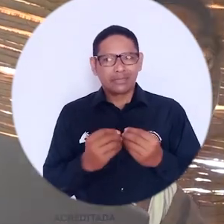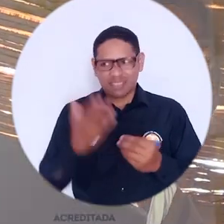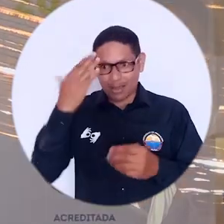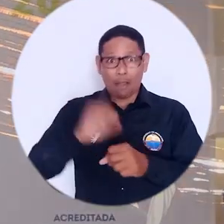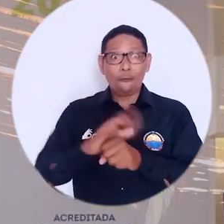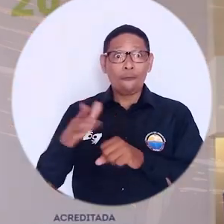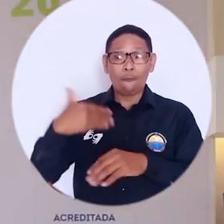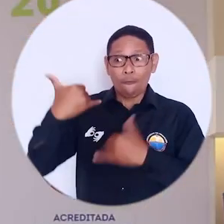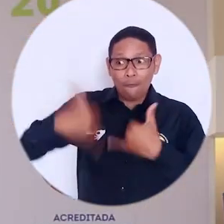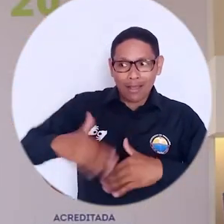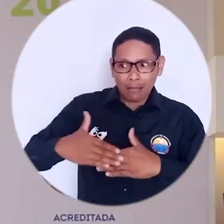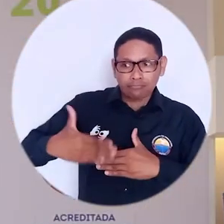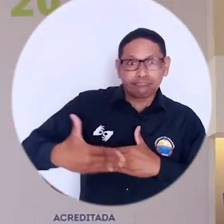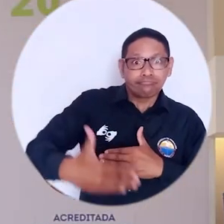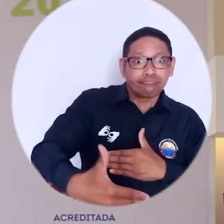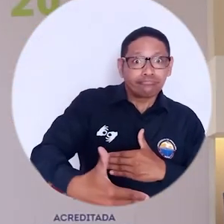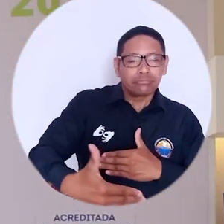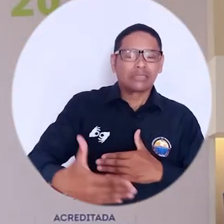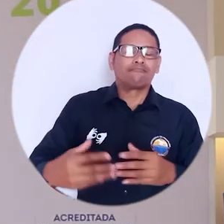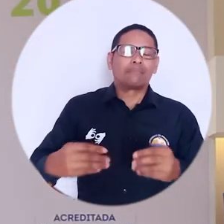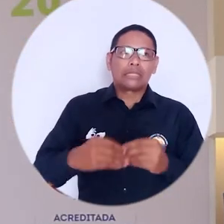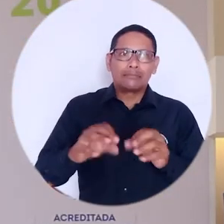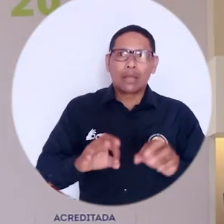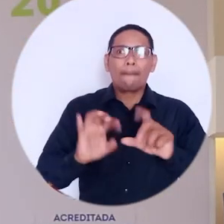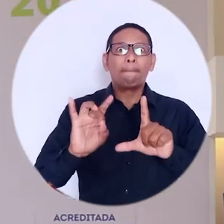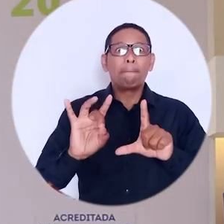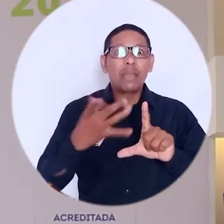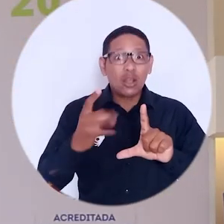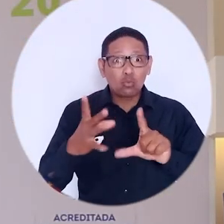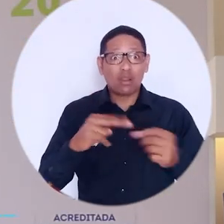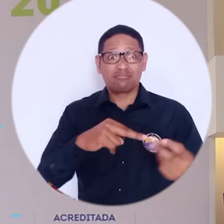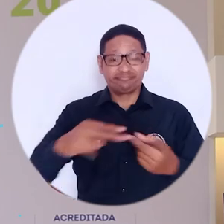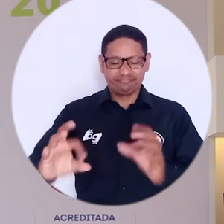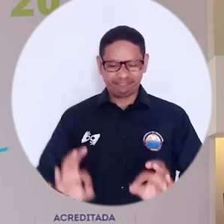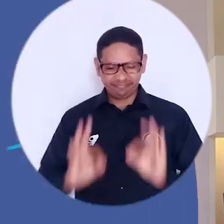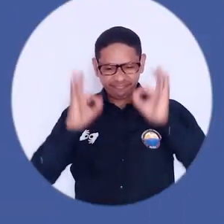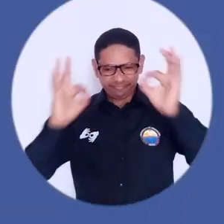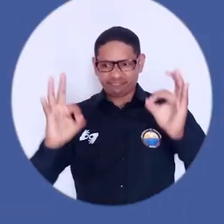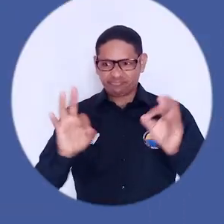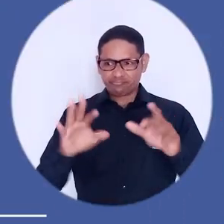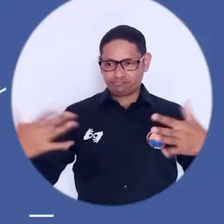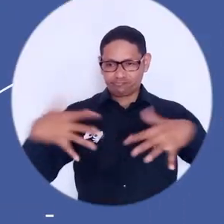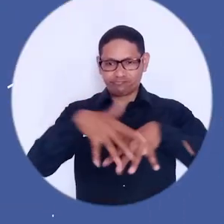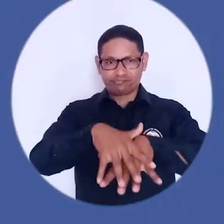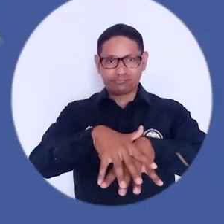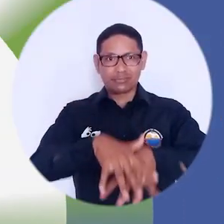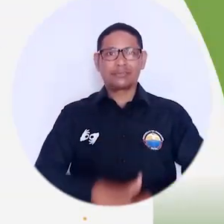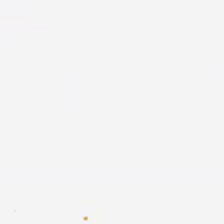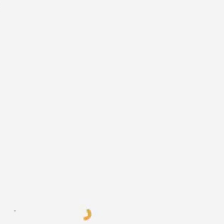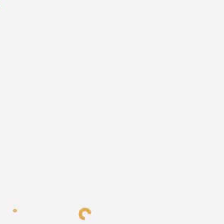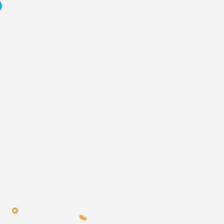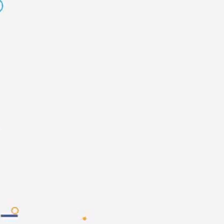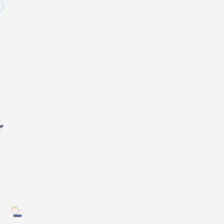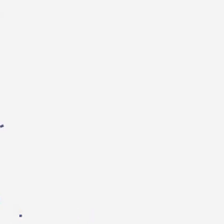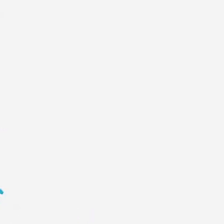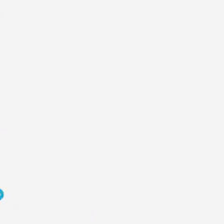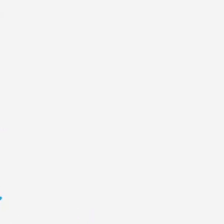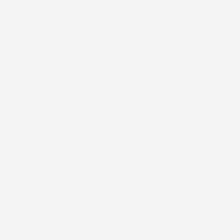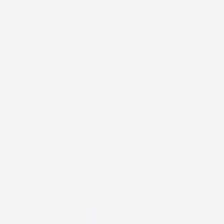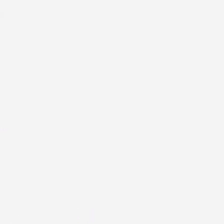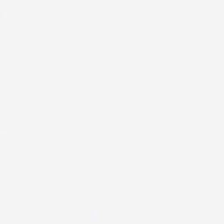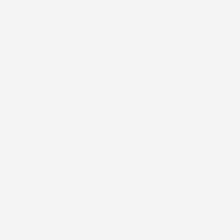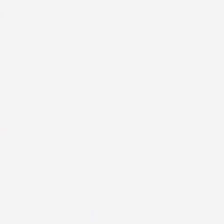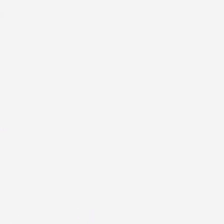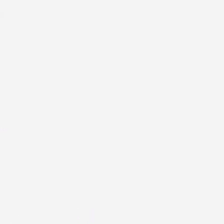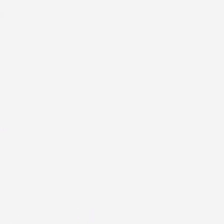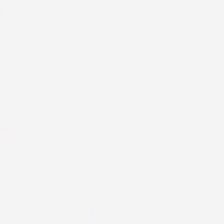la importancia de la educación virtual como herramienta para cerrar brechas. Universidad de Magdalena, aún